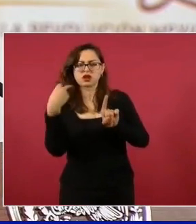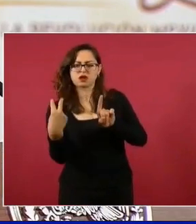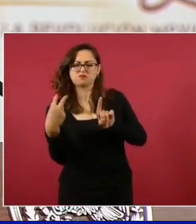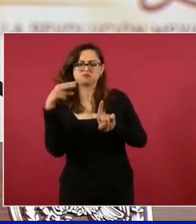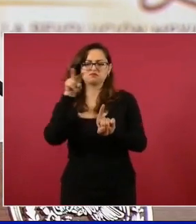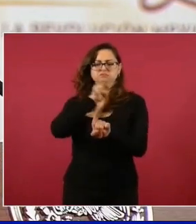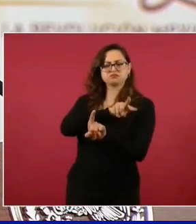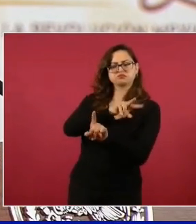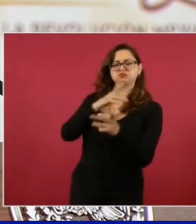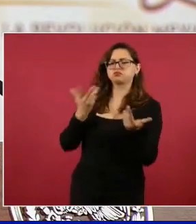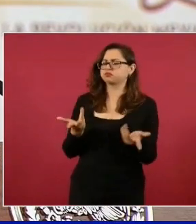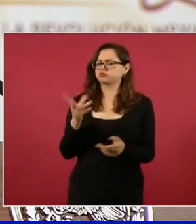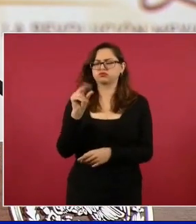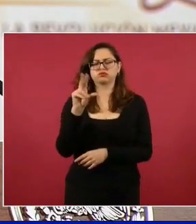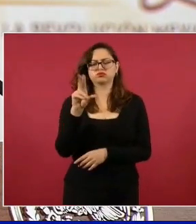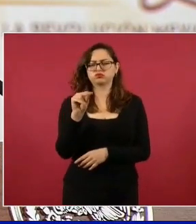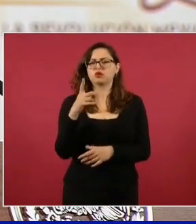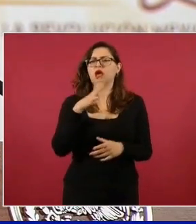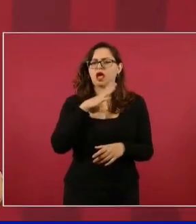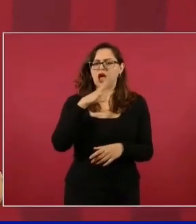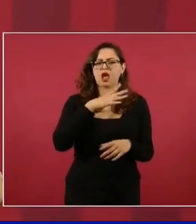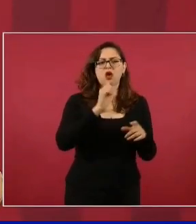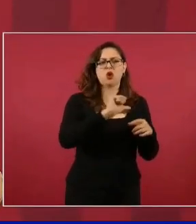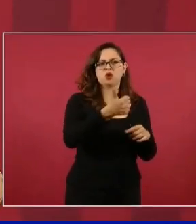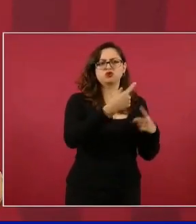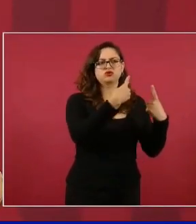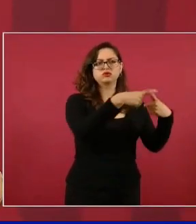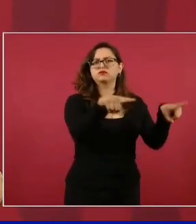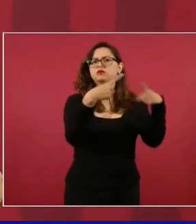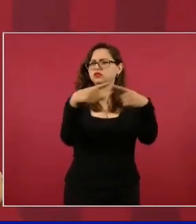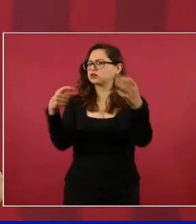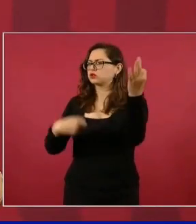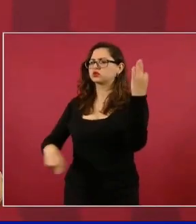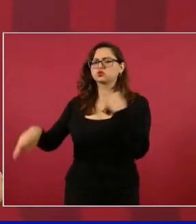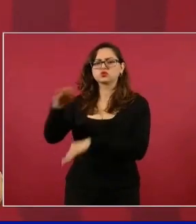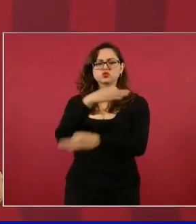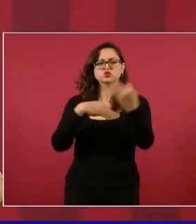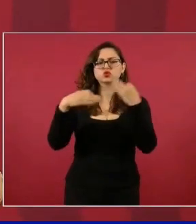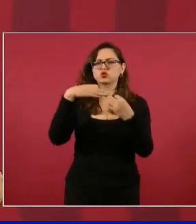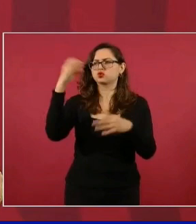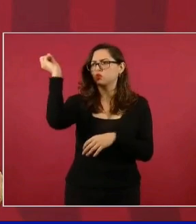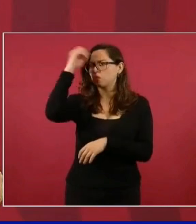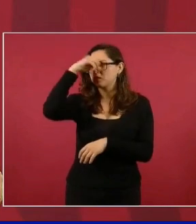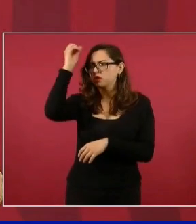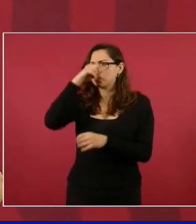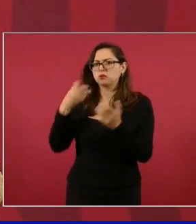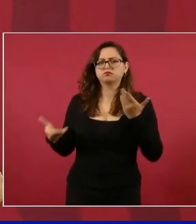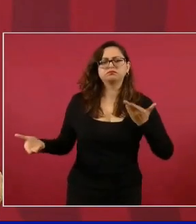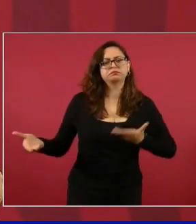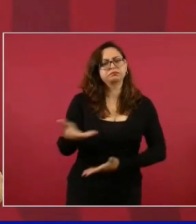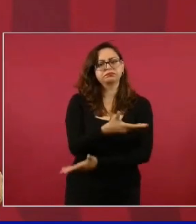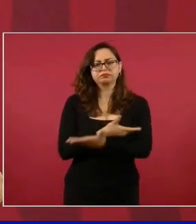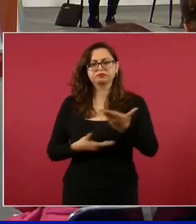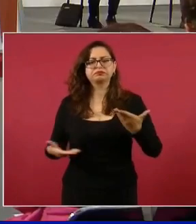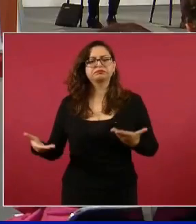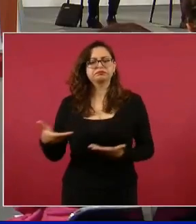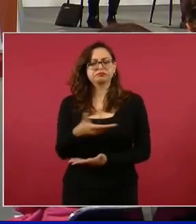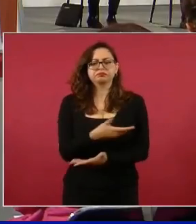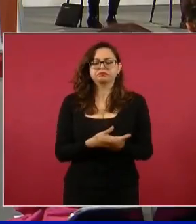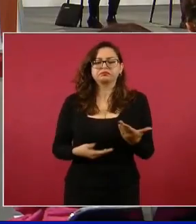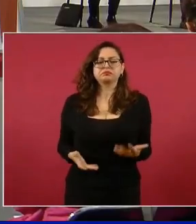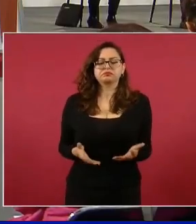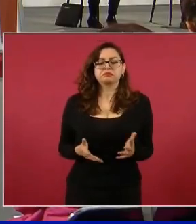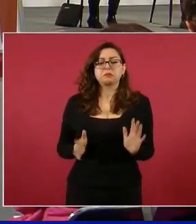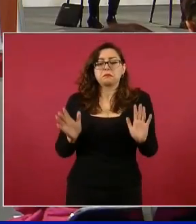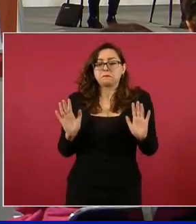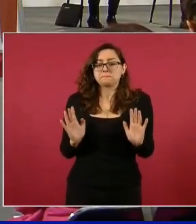y con otros arreglando esto en todos lados, pero ni